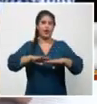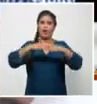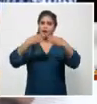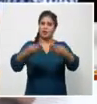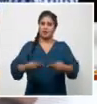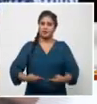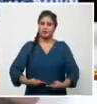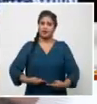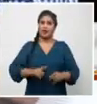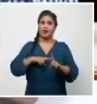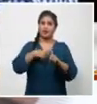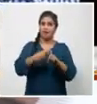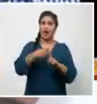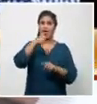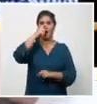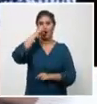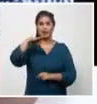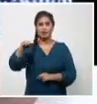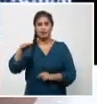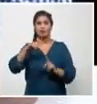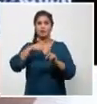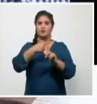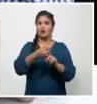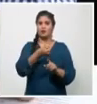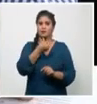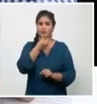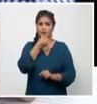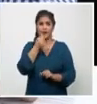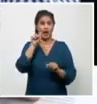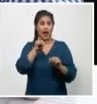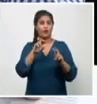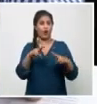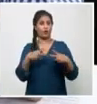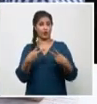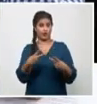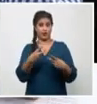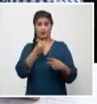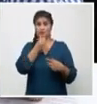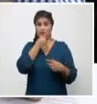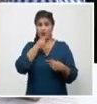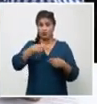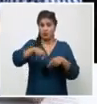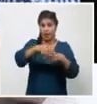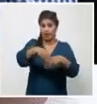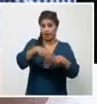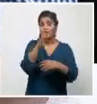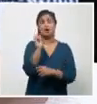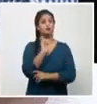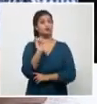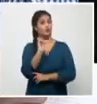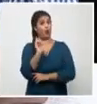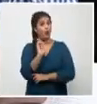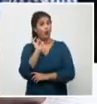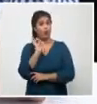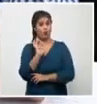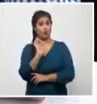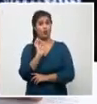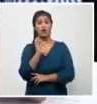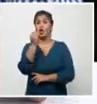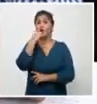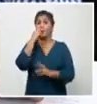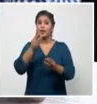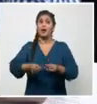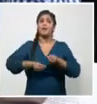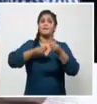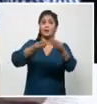tenemos que volver a evitar que los ancianitos salgan y que los servicios fundamentales se les lleven a la vivienda. En